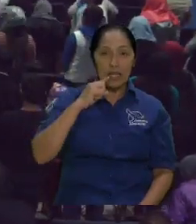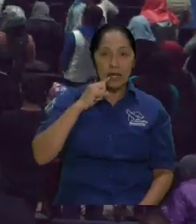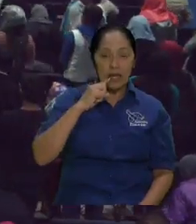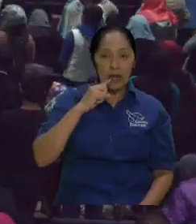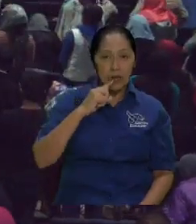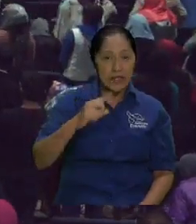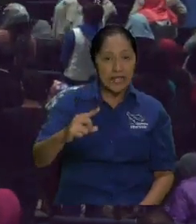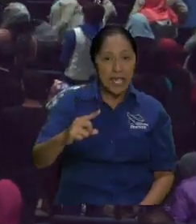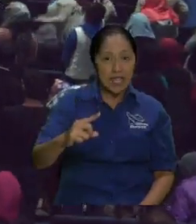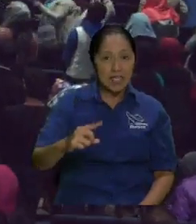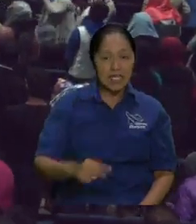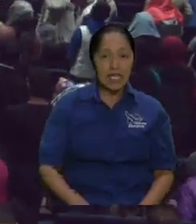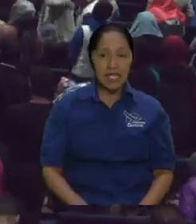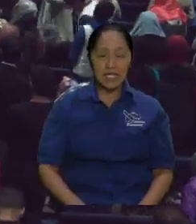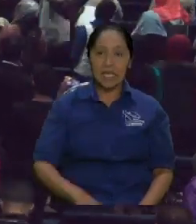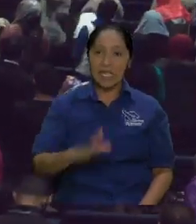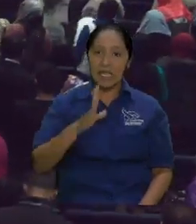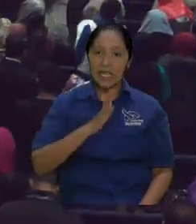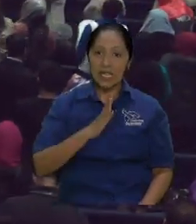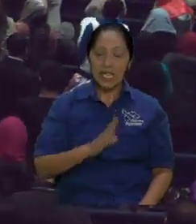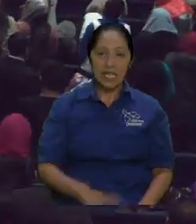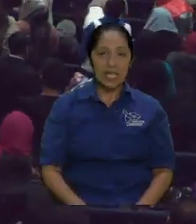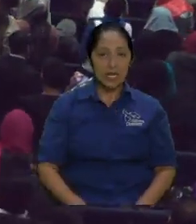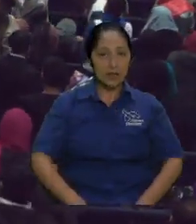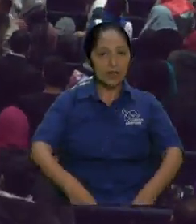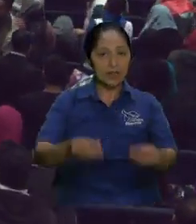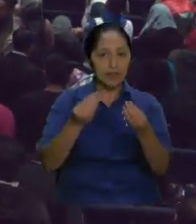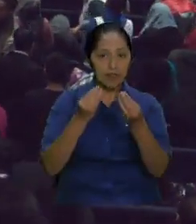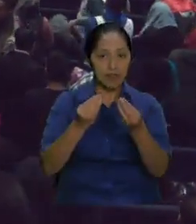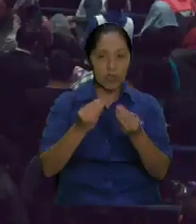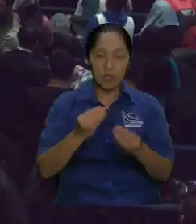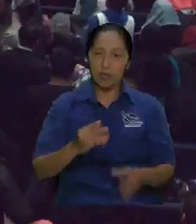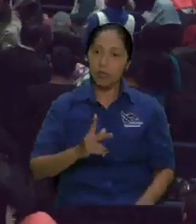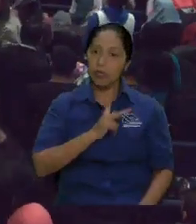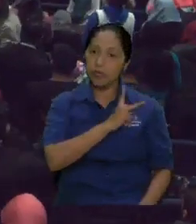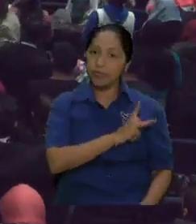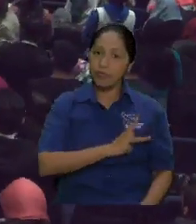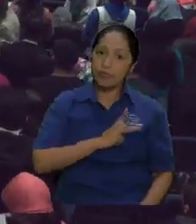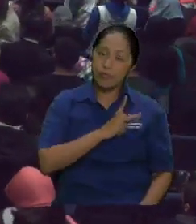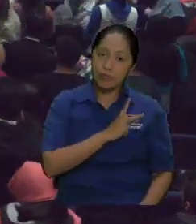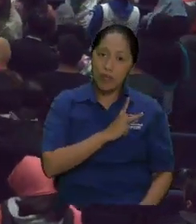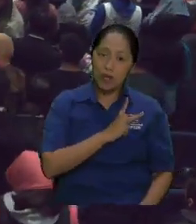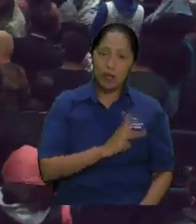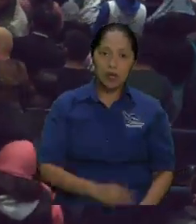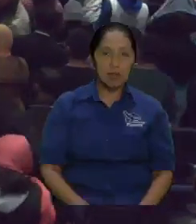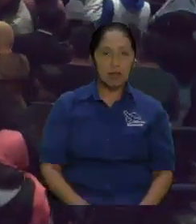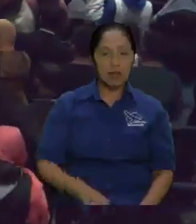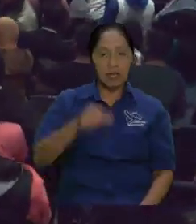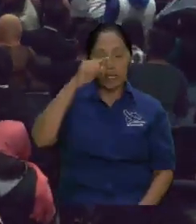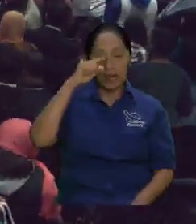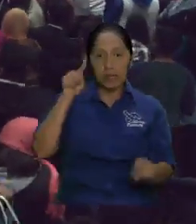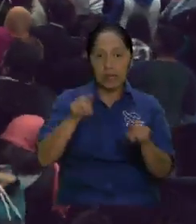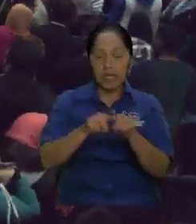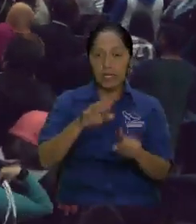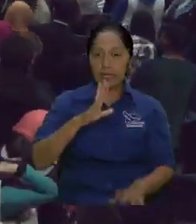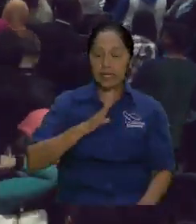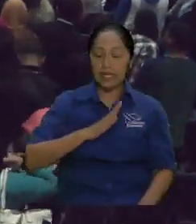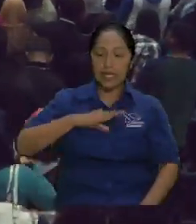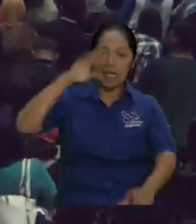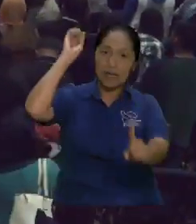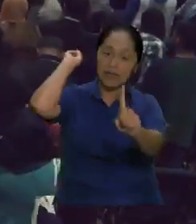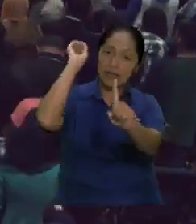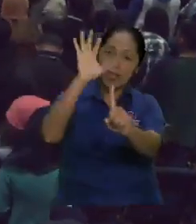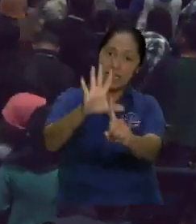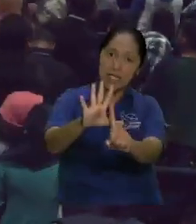poco es porque es una gran bendición es una gran bendición mientras cantamos al señor los hermanos